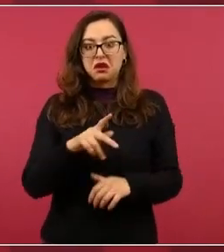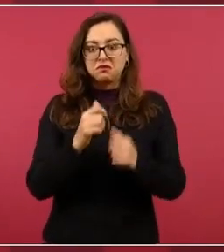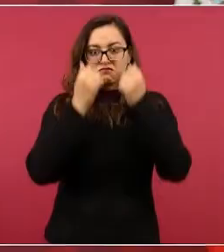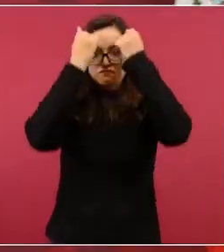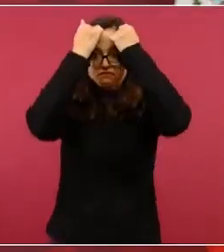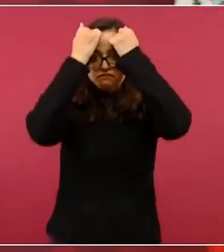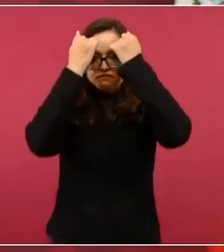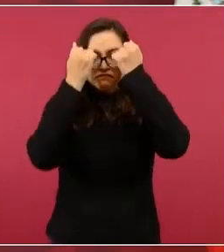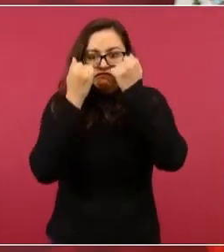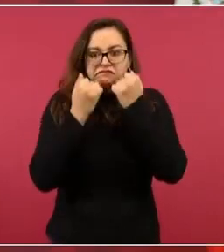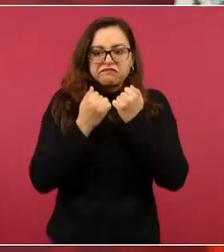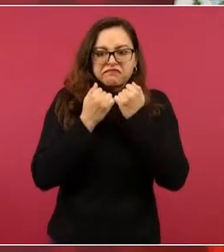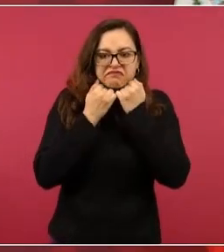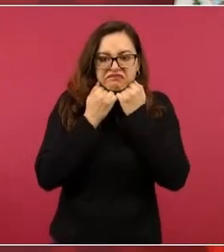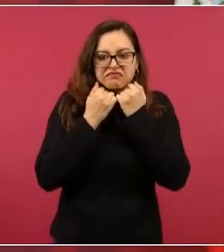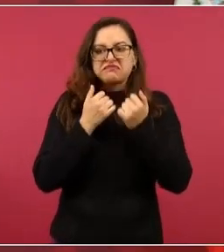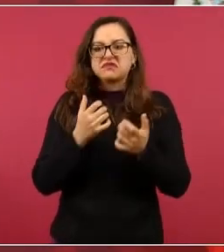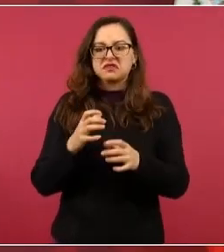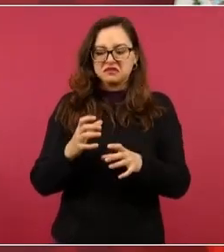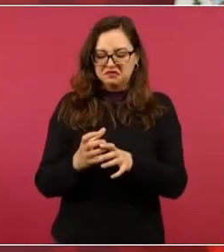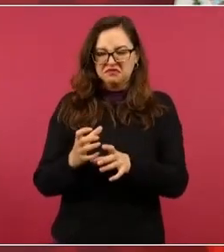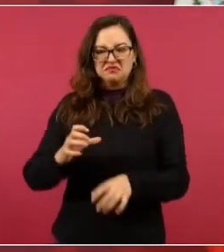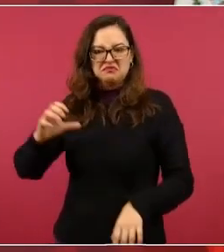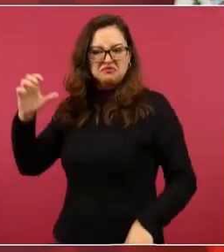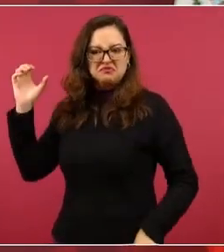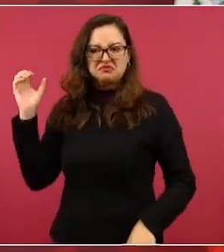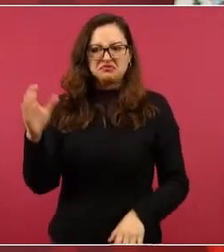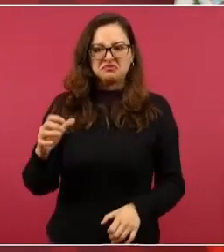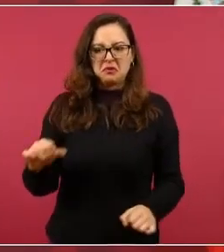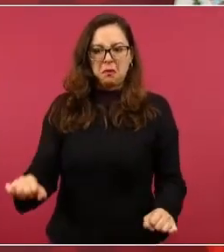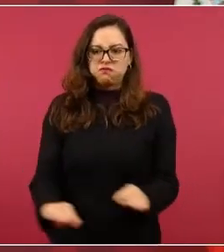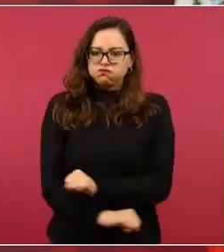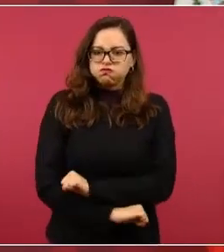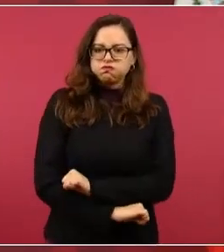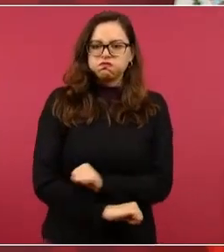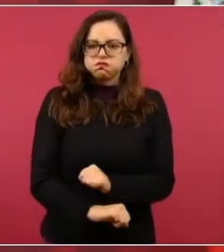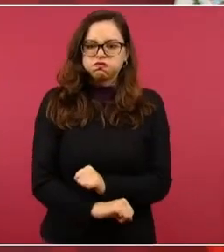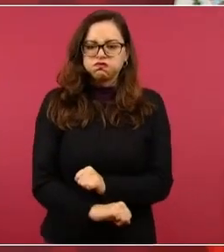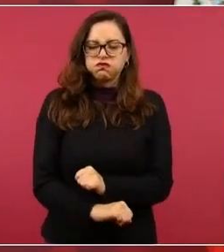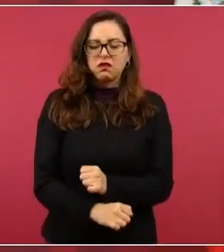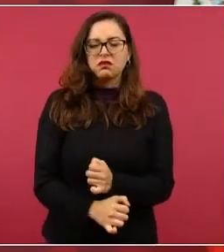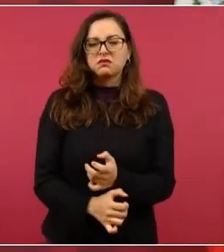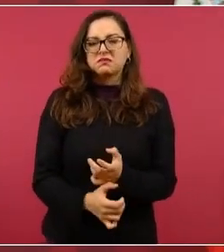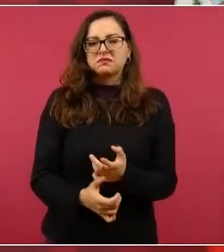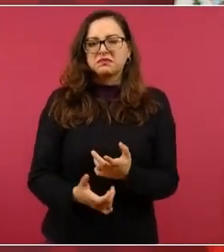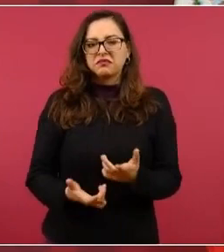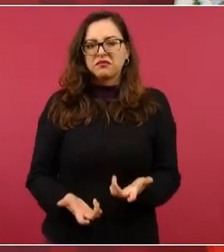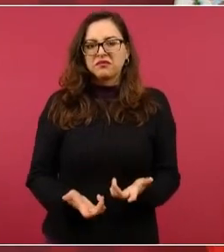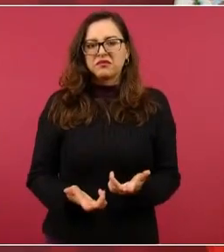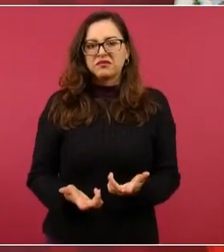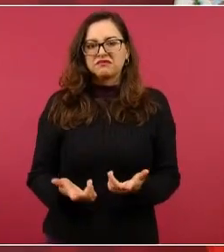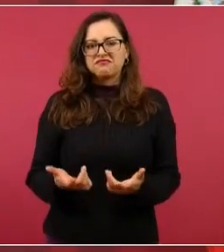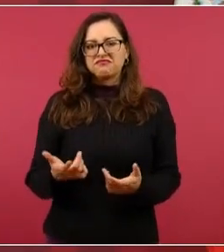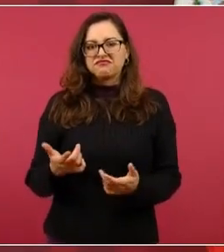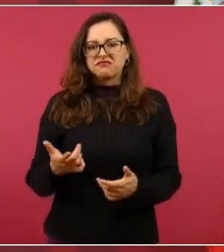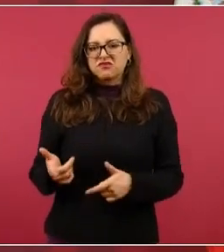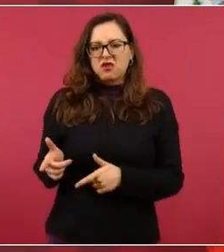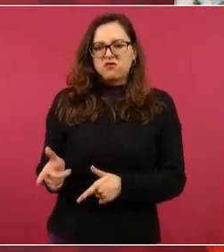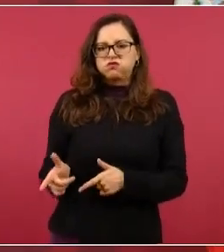y trae un soplete,